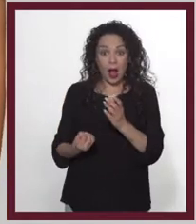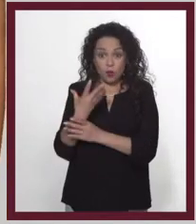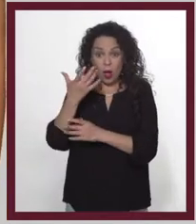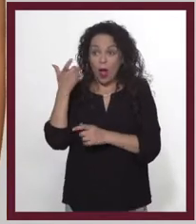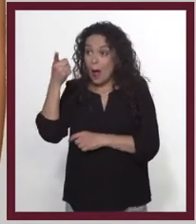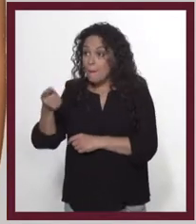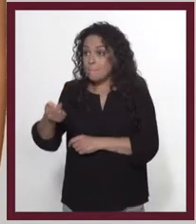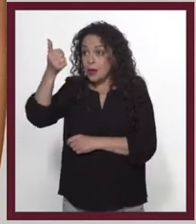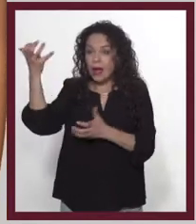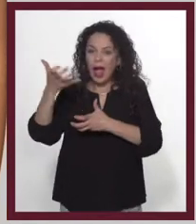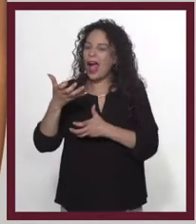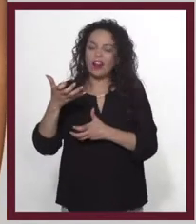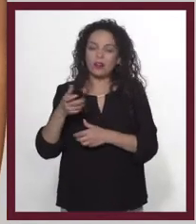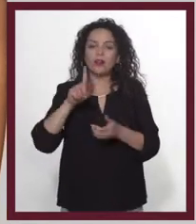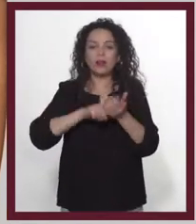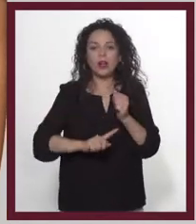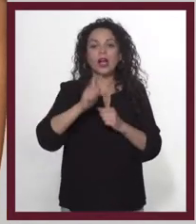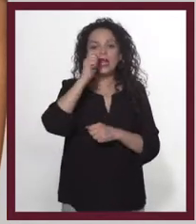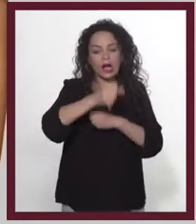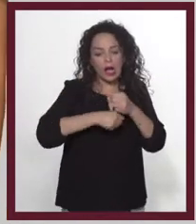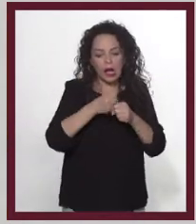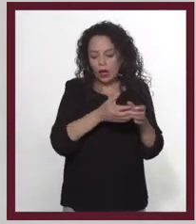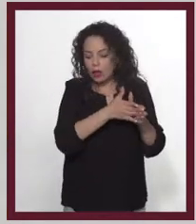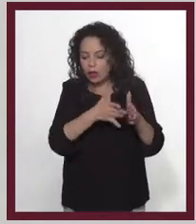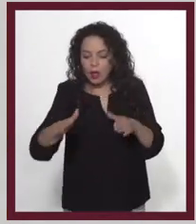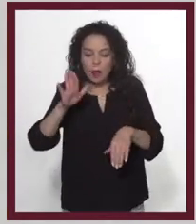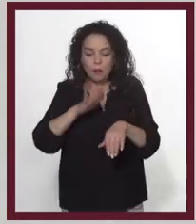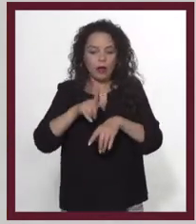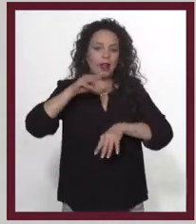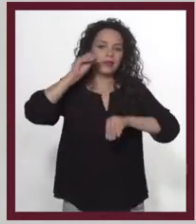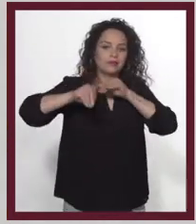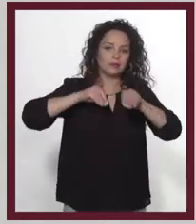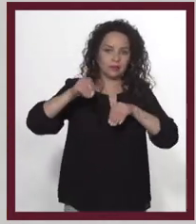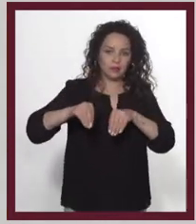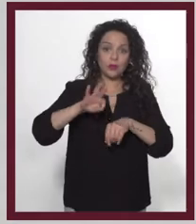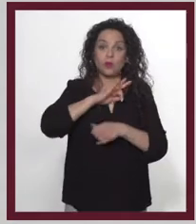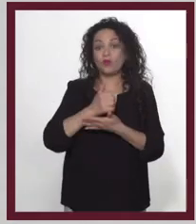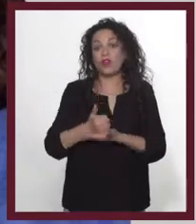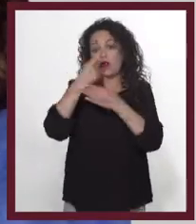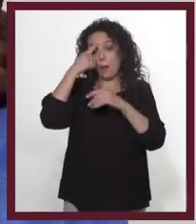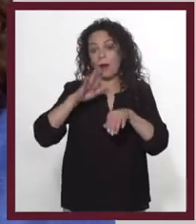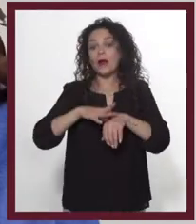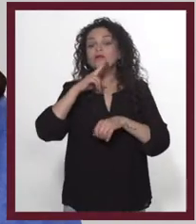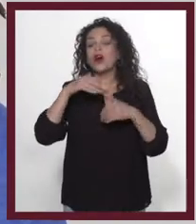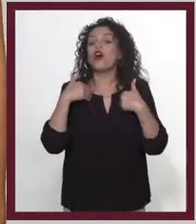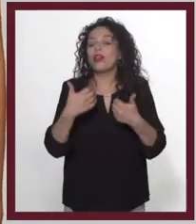hizo a la forma en la que le hemos entendido en las últimas décadas. ¿En una de esas nos ayuda a entenderle mejor?